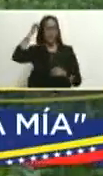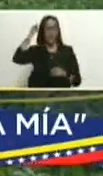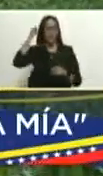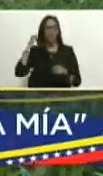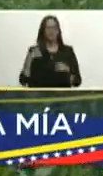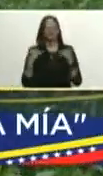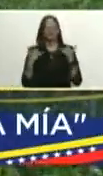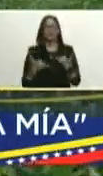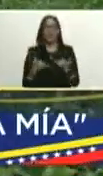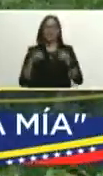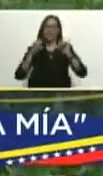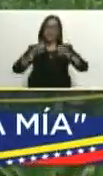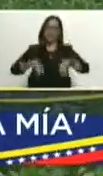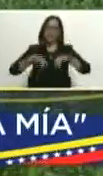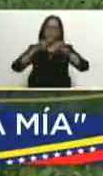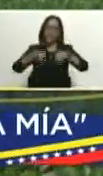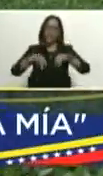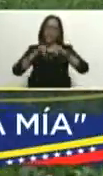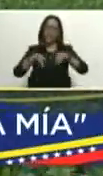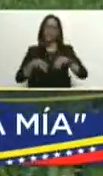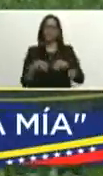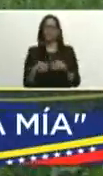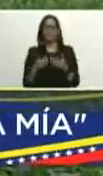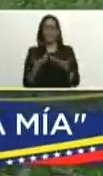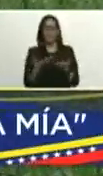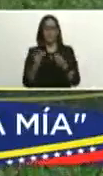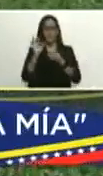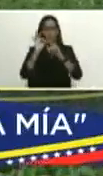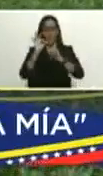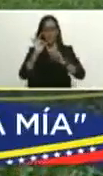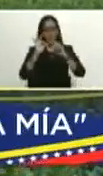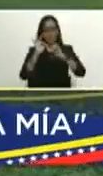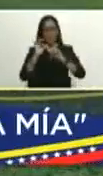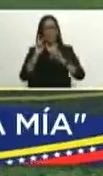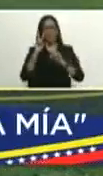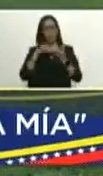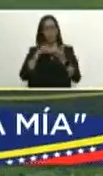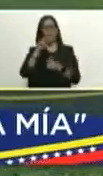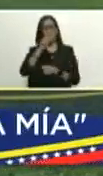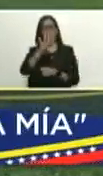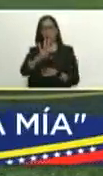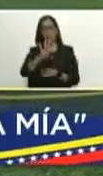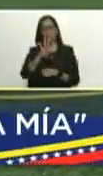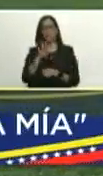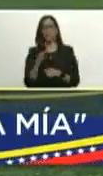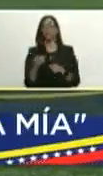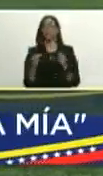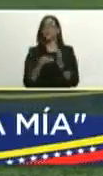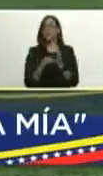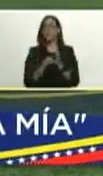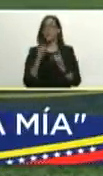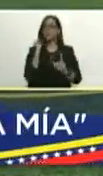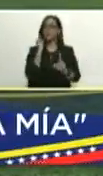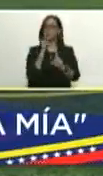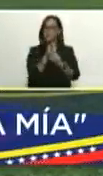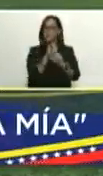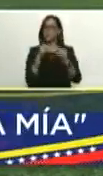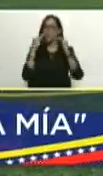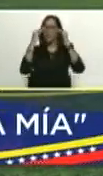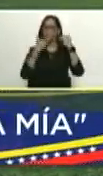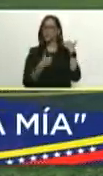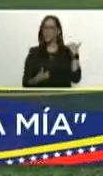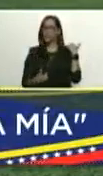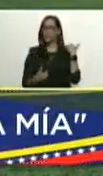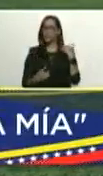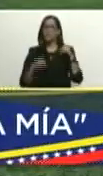sembrando garantizando la semilla para el 2024 donde no hemos puesto una meta mi comandante presidente si este año hemos